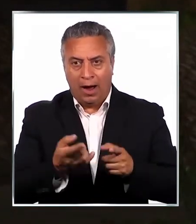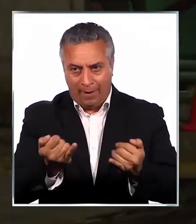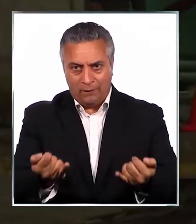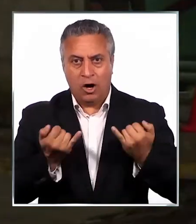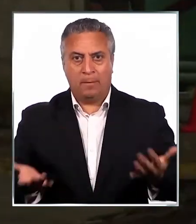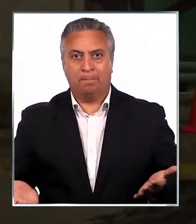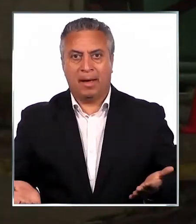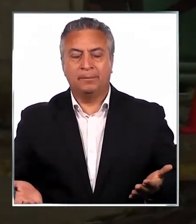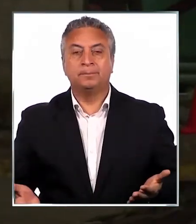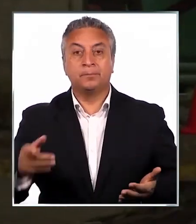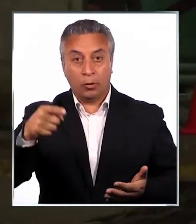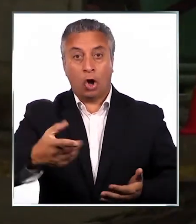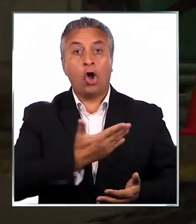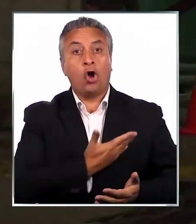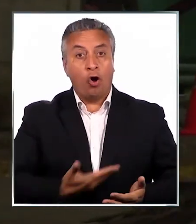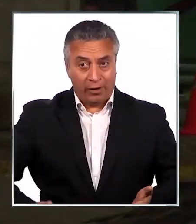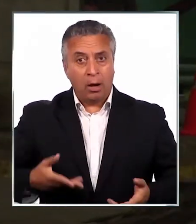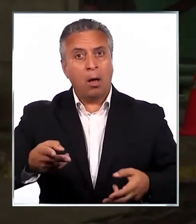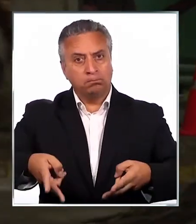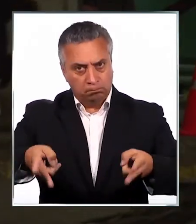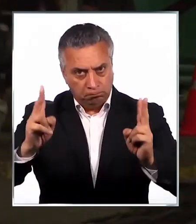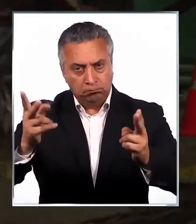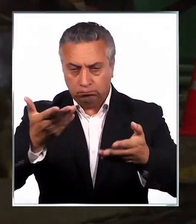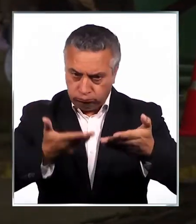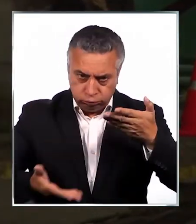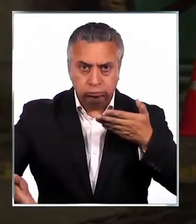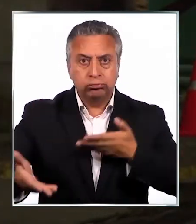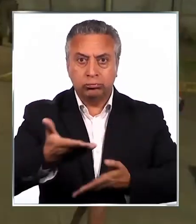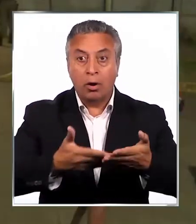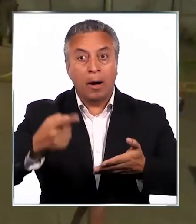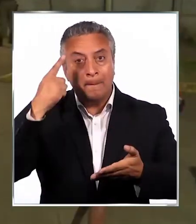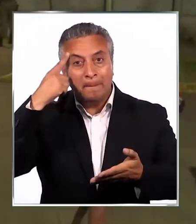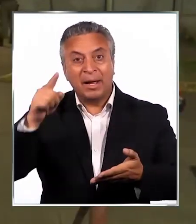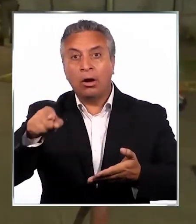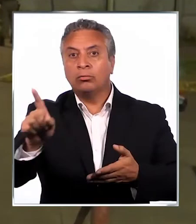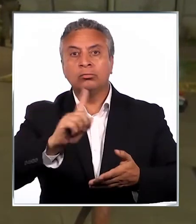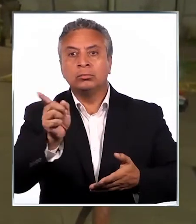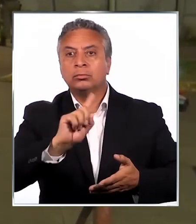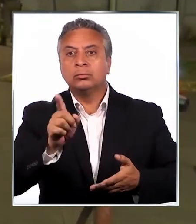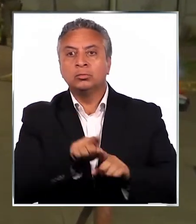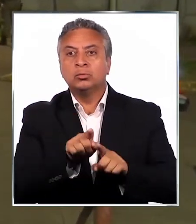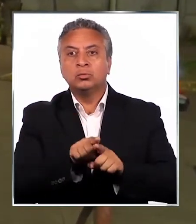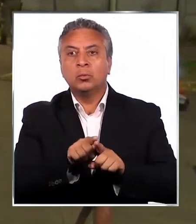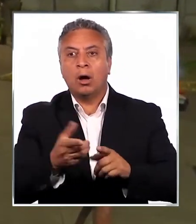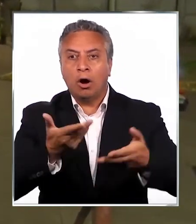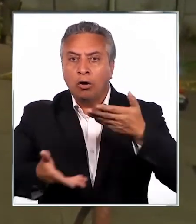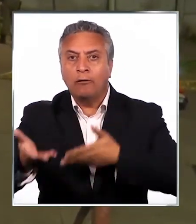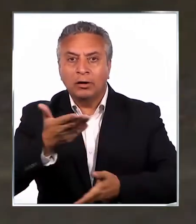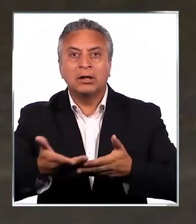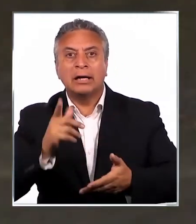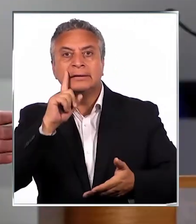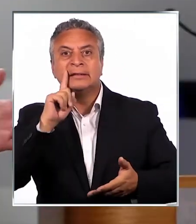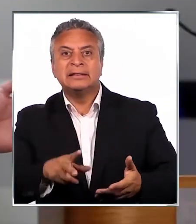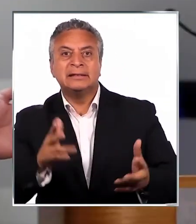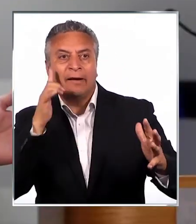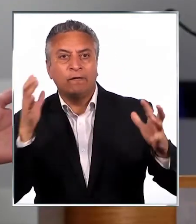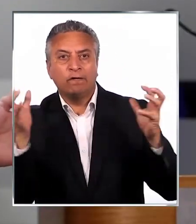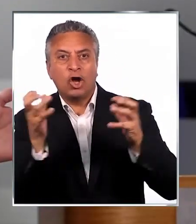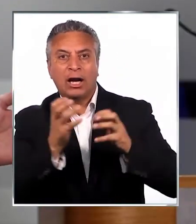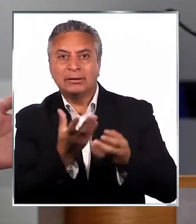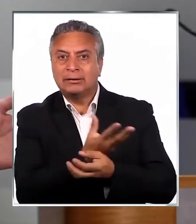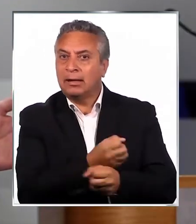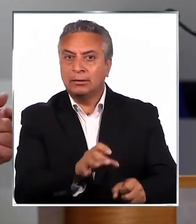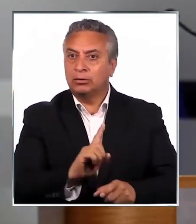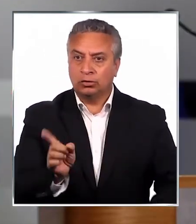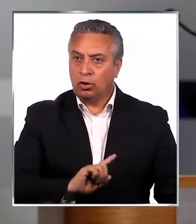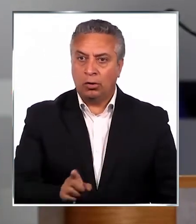el gobierno está abierto al diálogo, pero no con quienes quieren conversar sin abandonar la violencia. Yo creo que no están